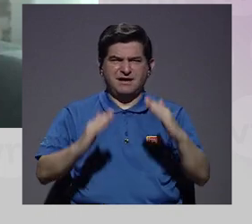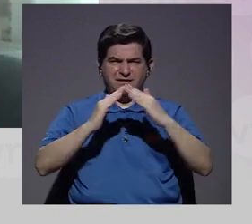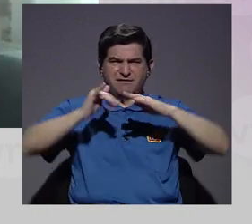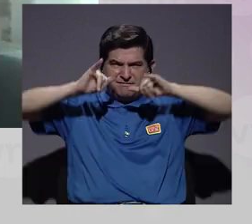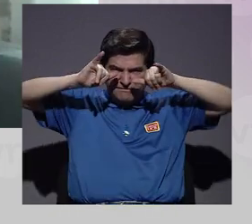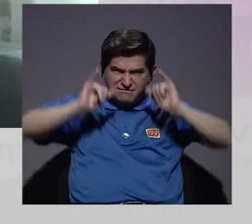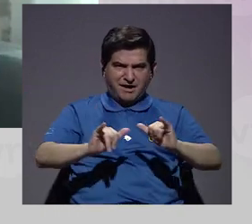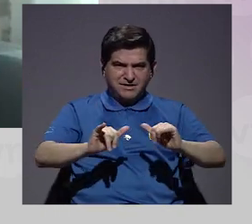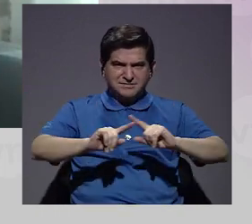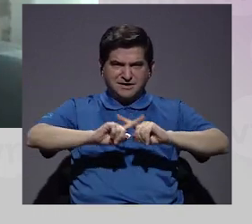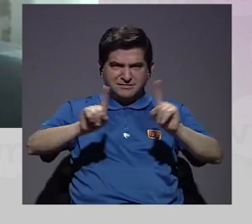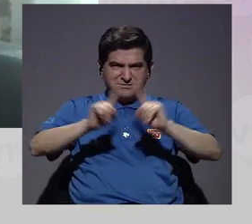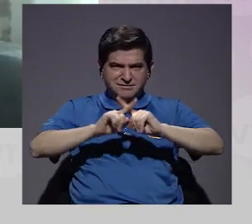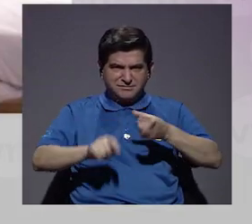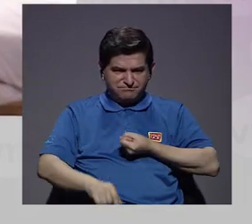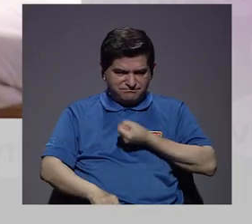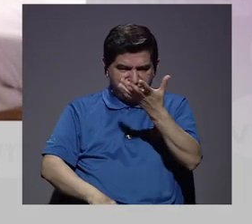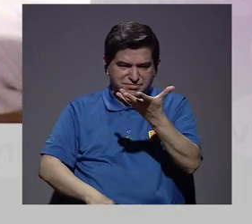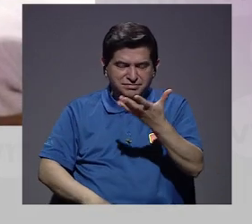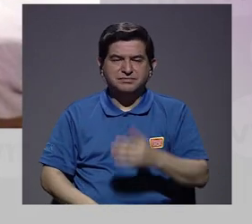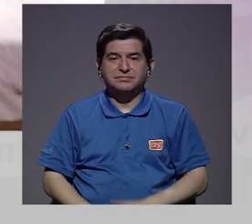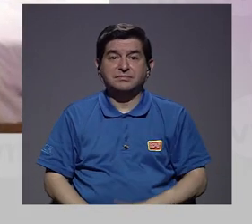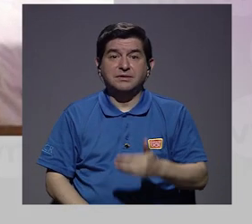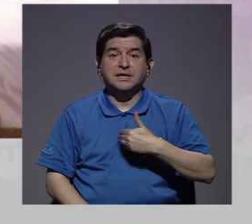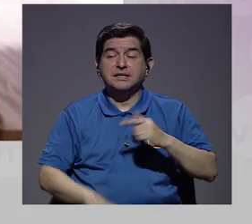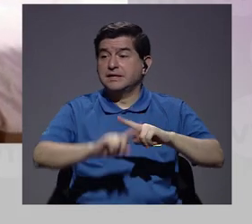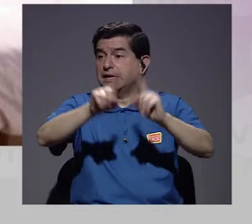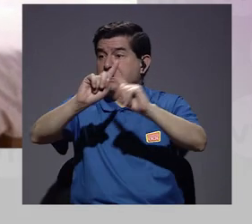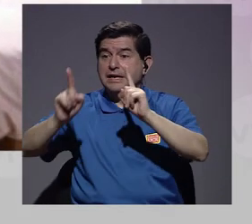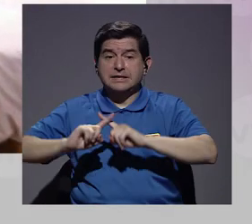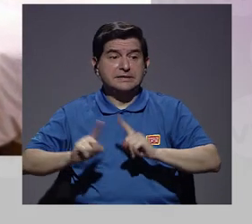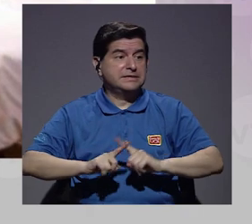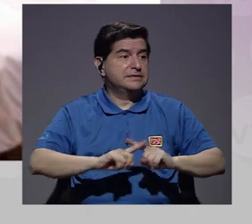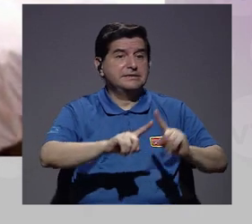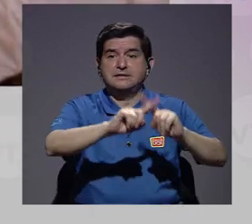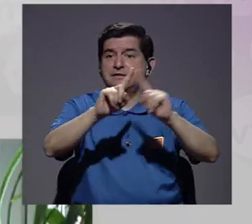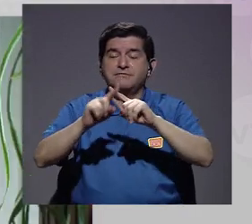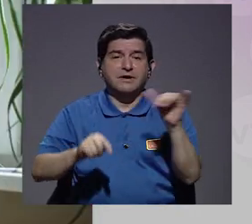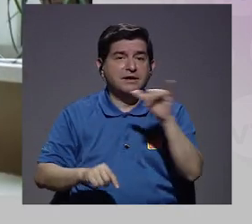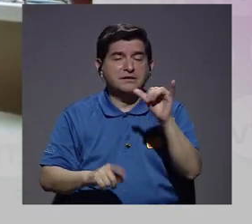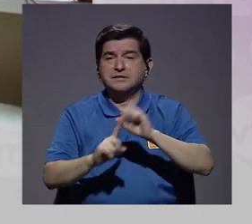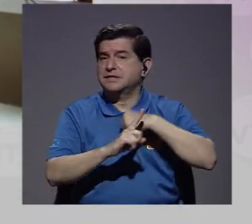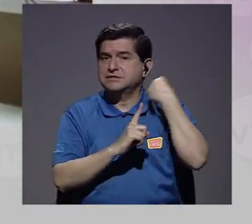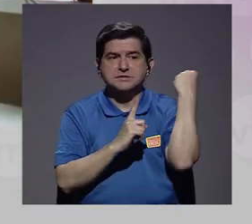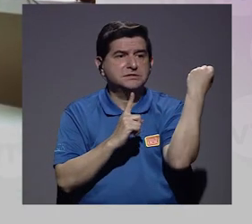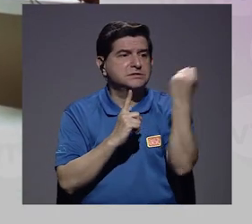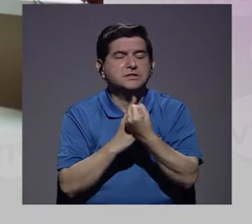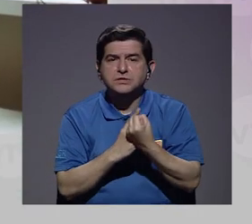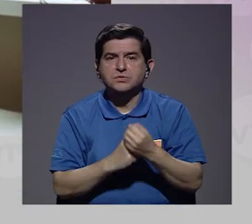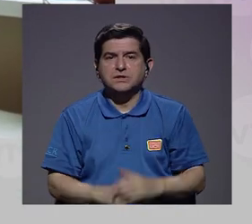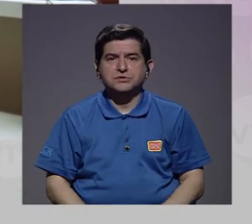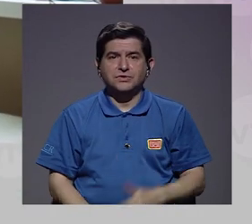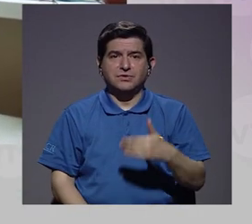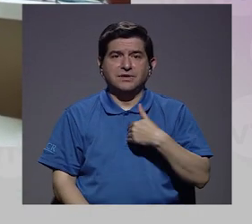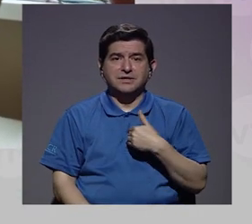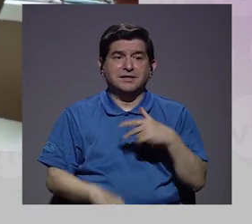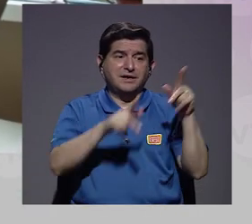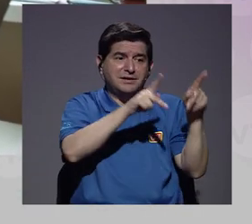tiene diferentes manifestaciones y tiene unas vivencias tan diversas como las condiciones